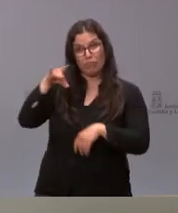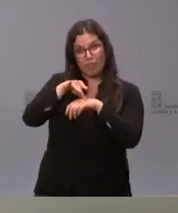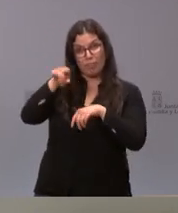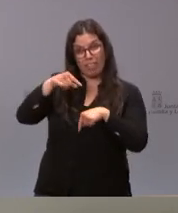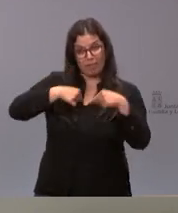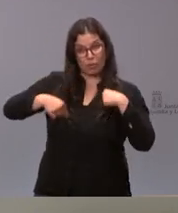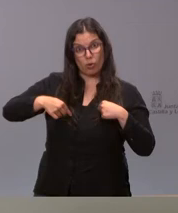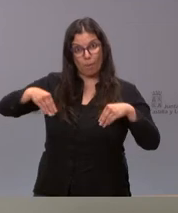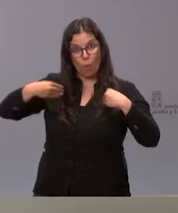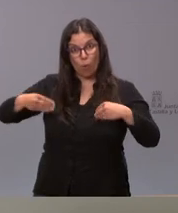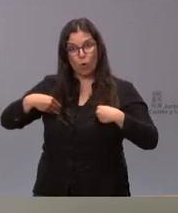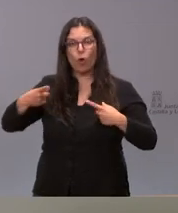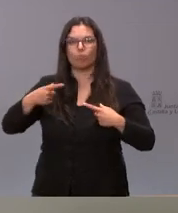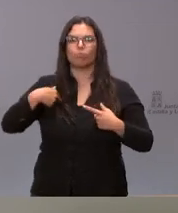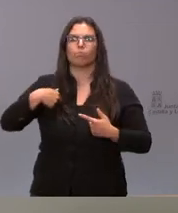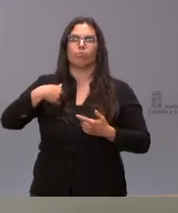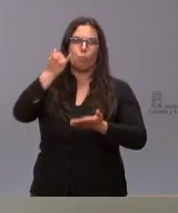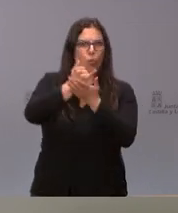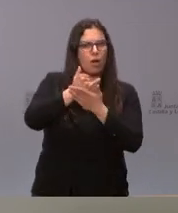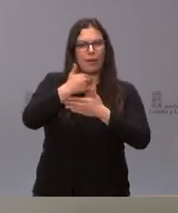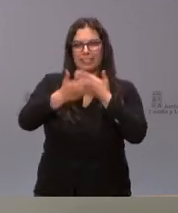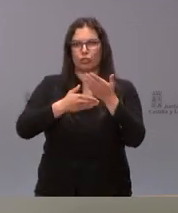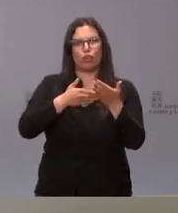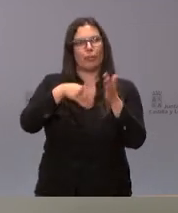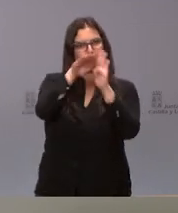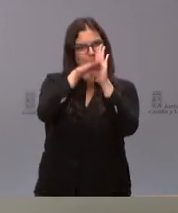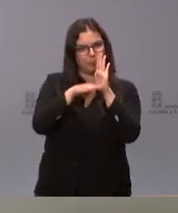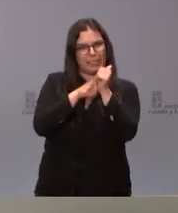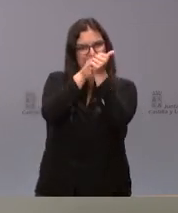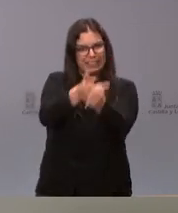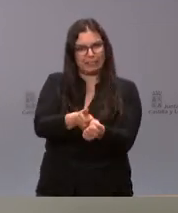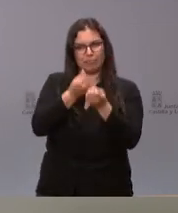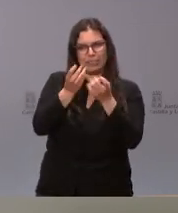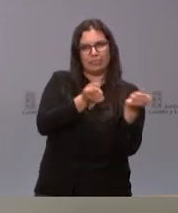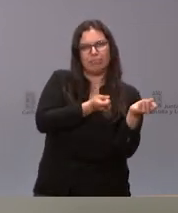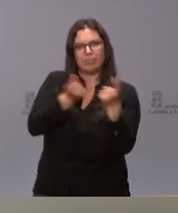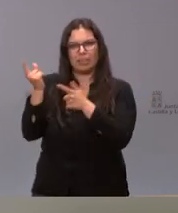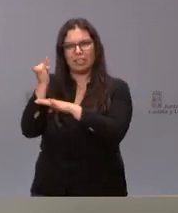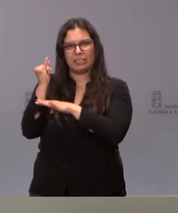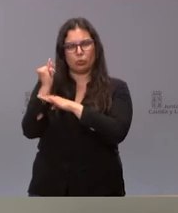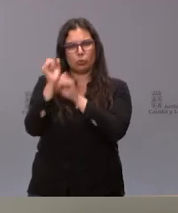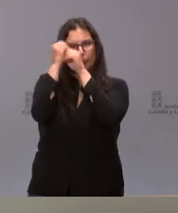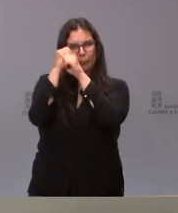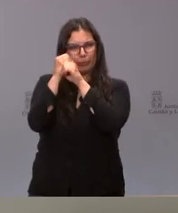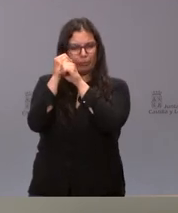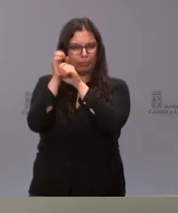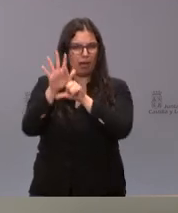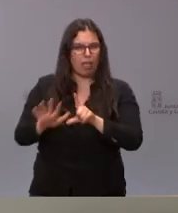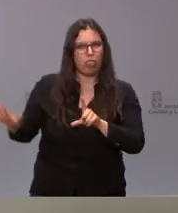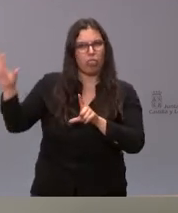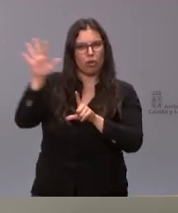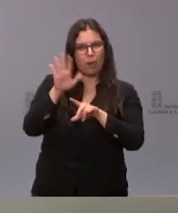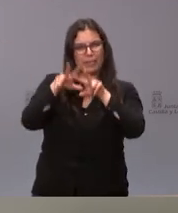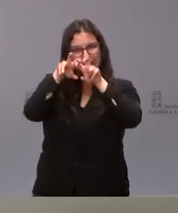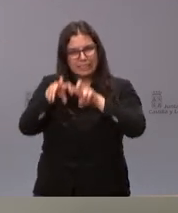pues se han tomado las muestras correspondientes y se han enviado al Instituto Microbiológico Nacional para su análisis